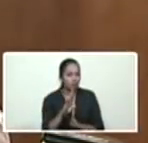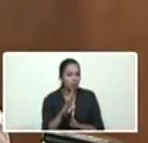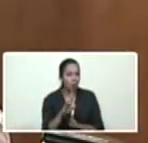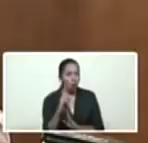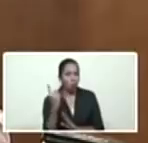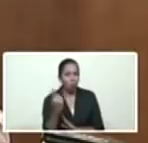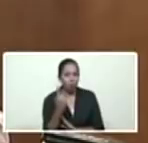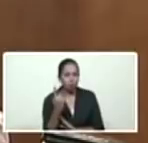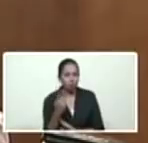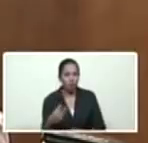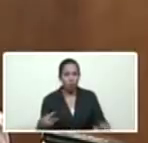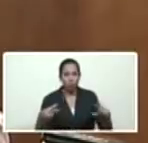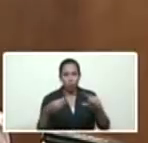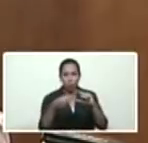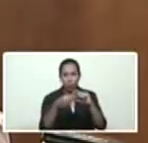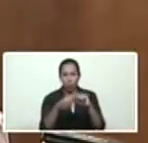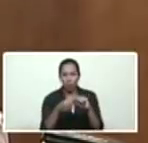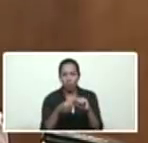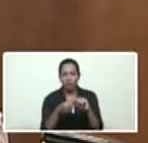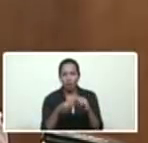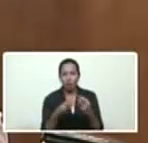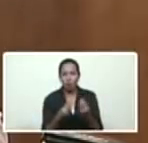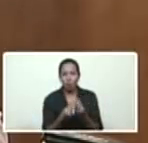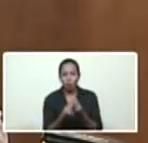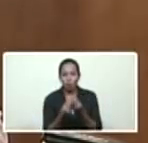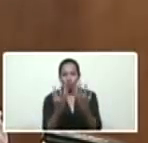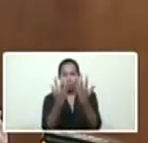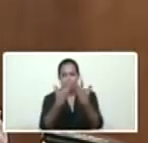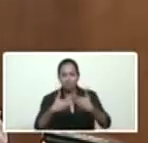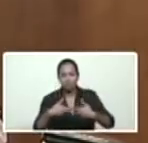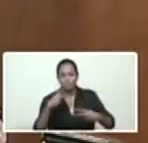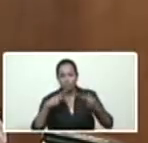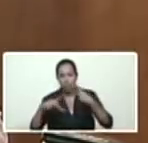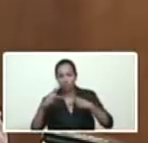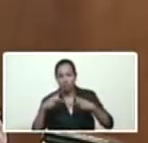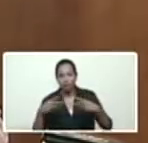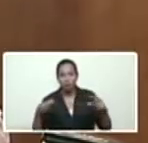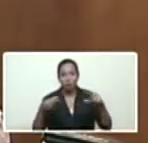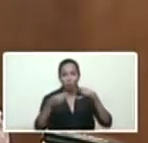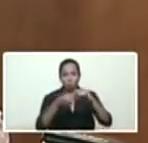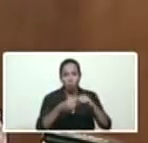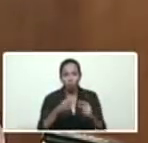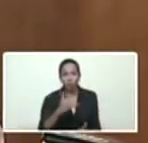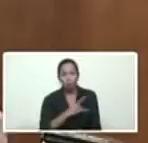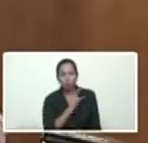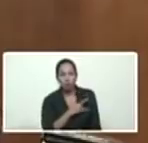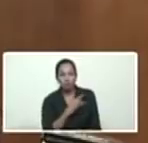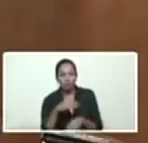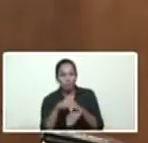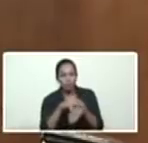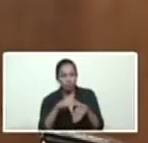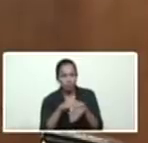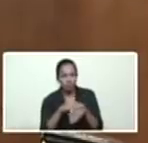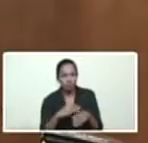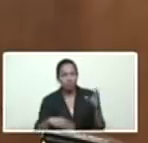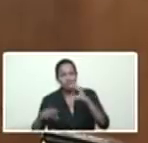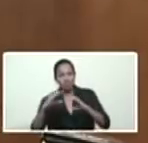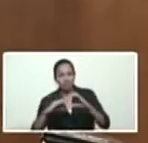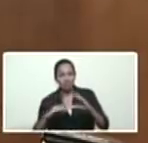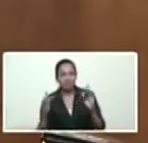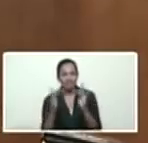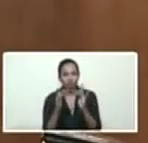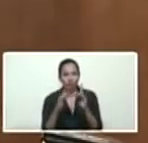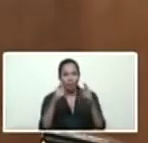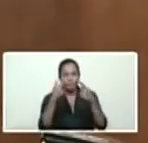unidad administrativa política con el Ministerio de Educación Universitaria y Ciencia y Tecnología creo que llegó el momento